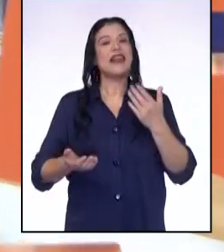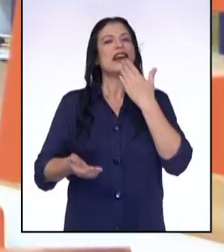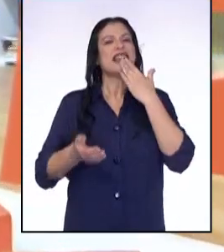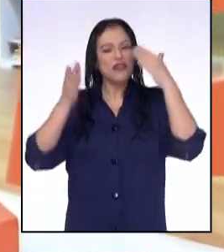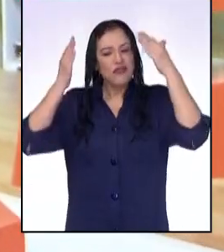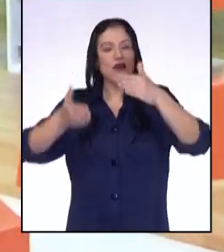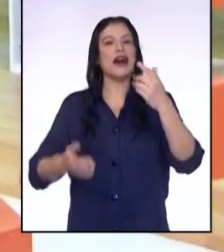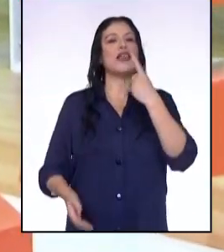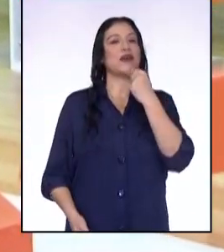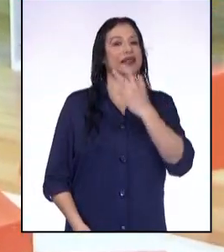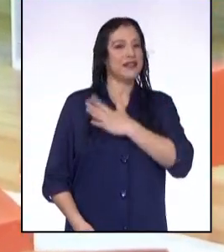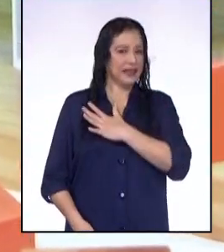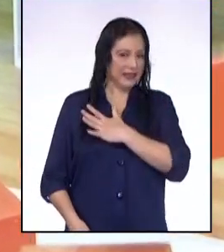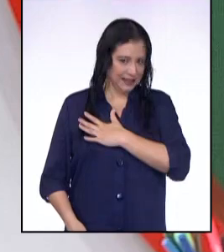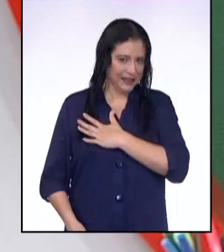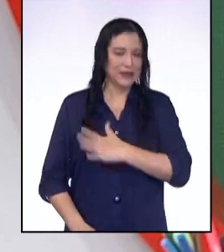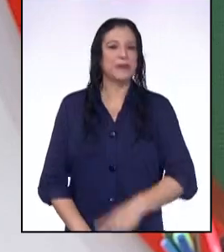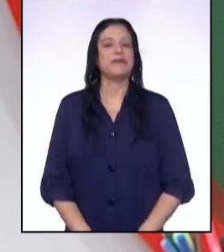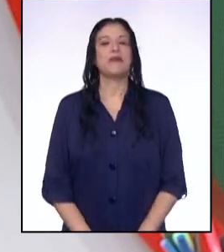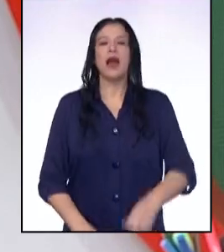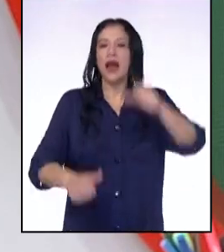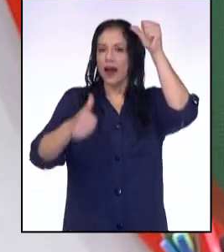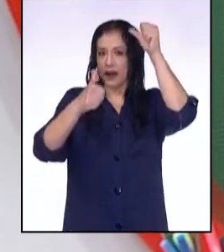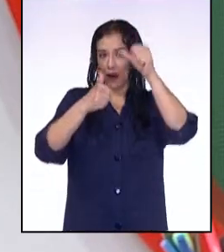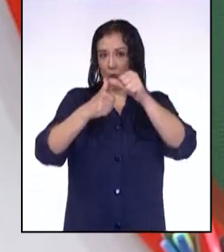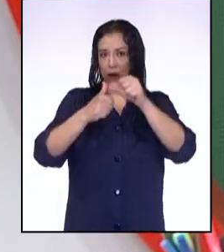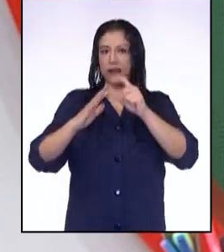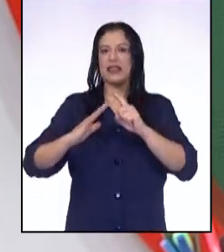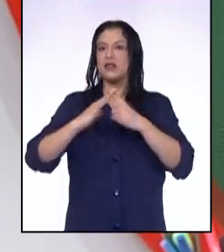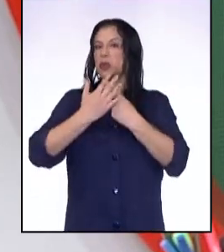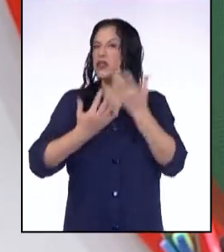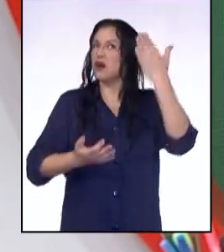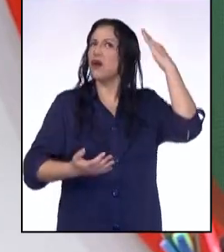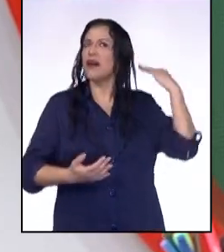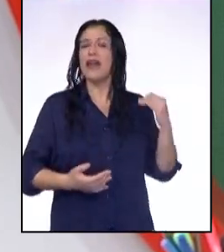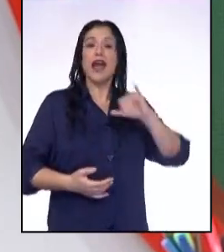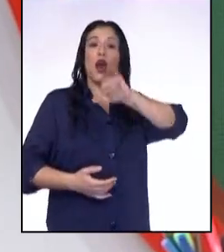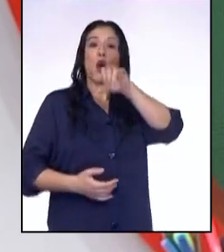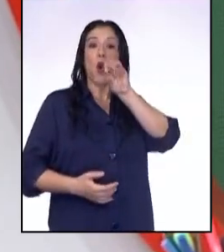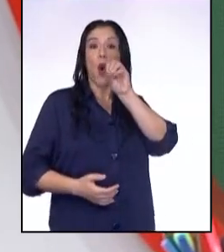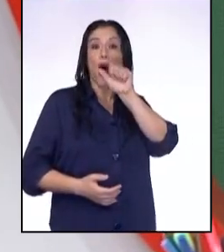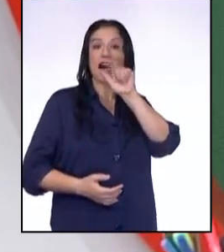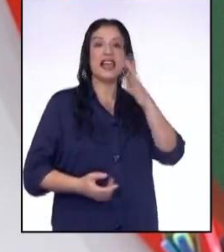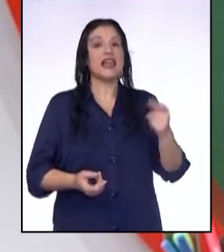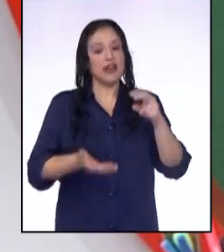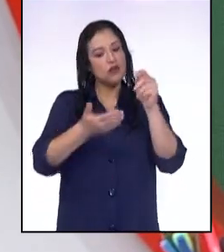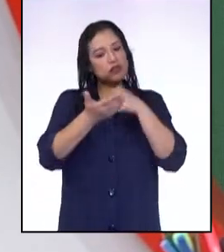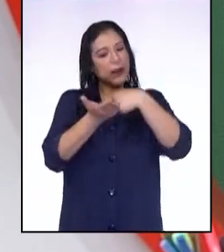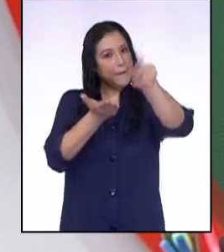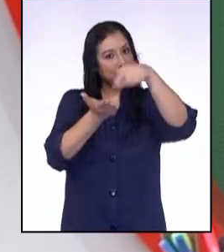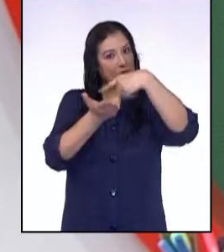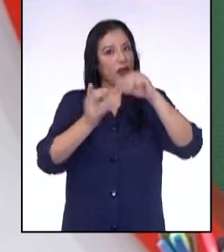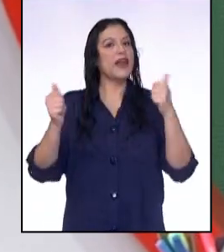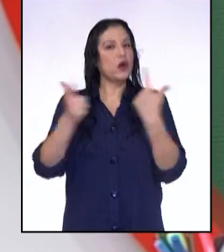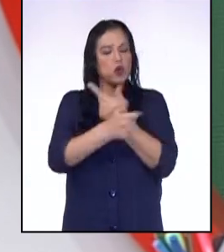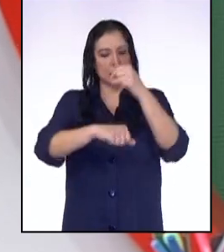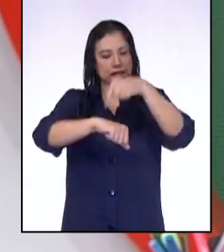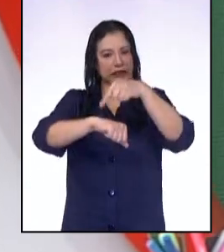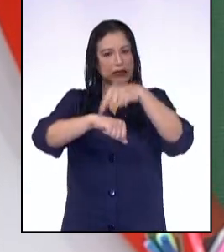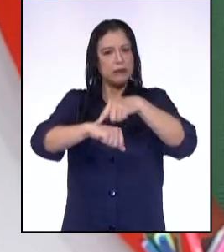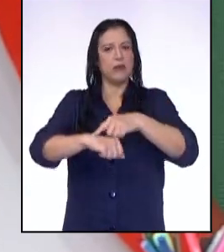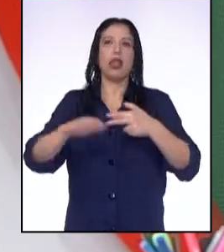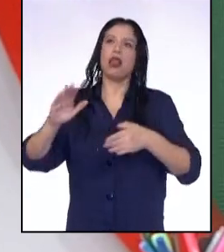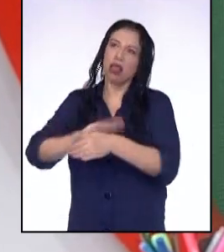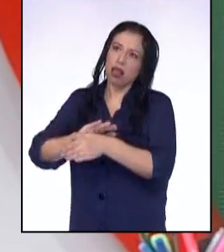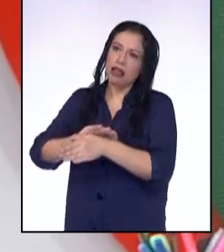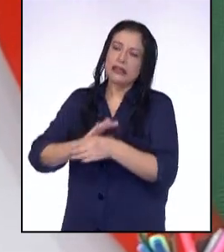quinto de secundaria! ¿Recuerdan la situación de Joaquín? Nos escribió desde Ayacucho contándones que este tiempo de aislamiento